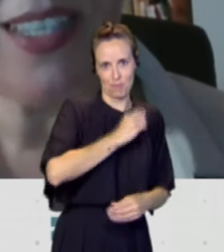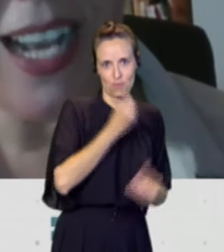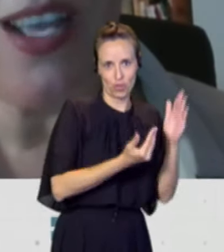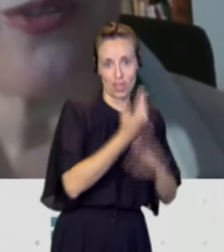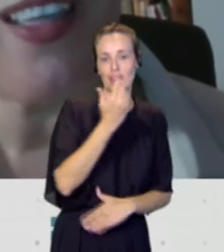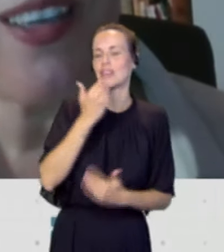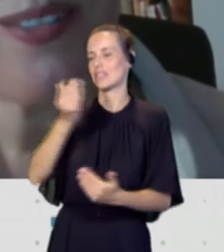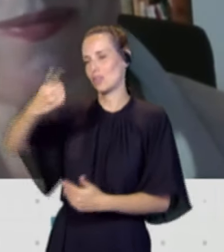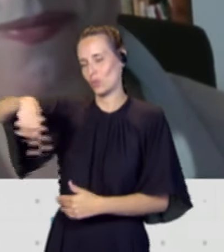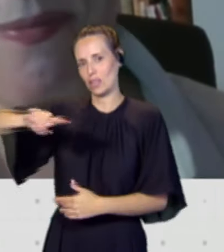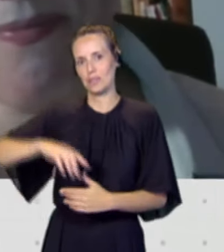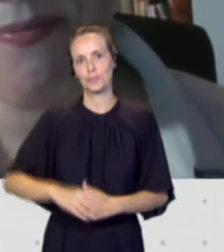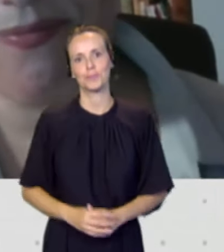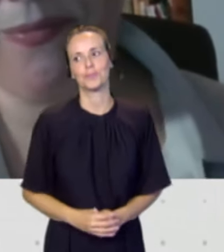Gracias a ustedes.